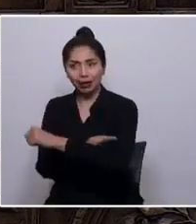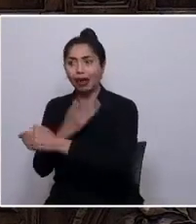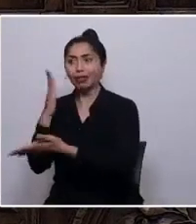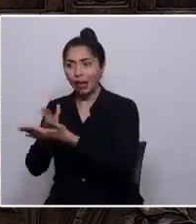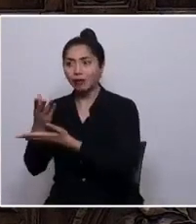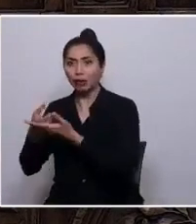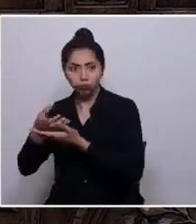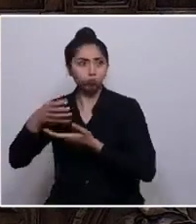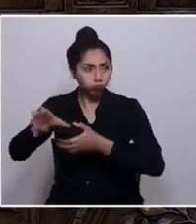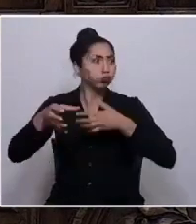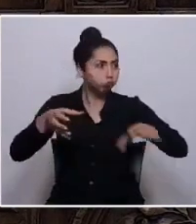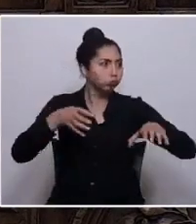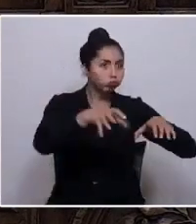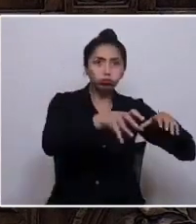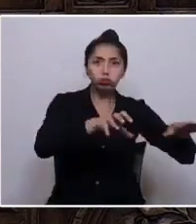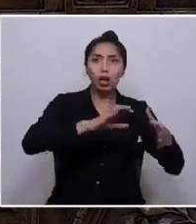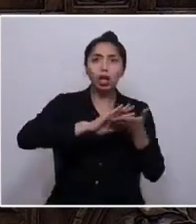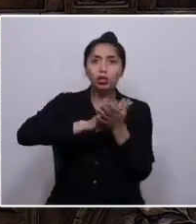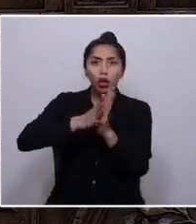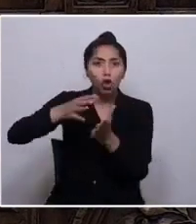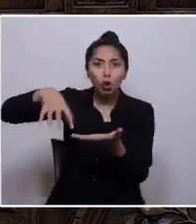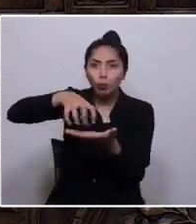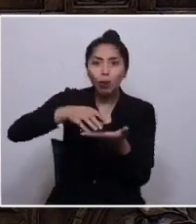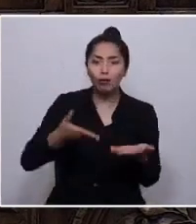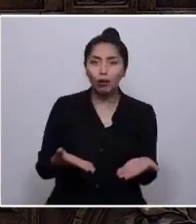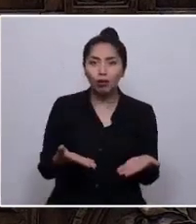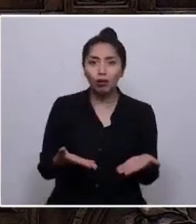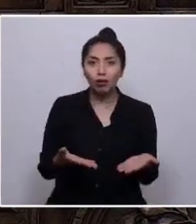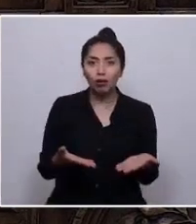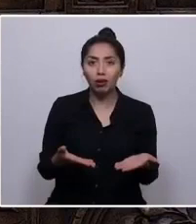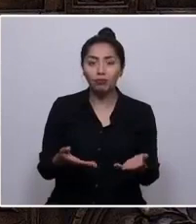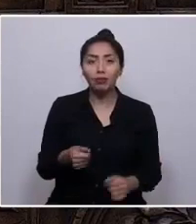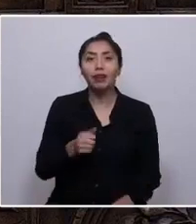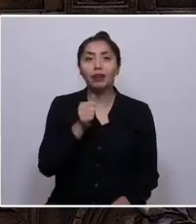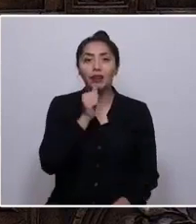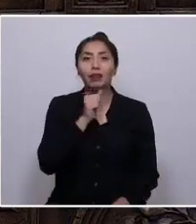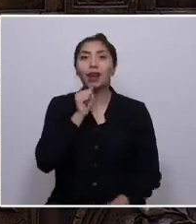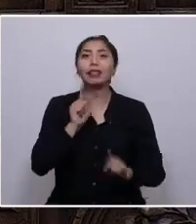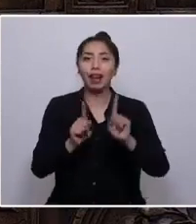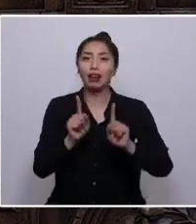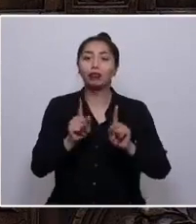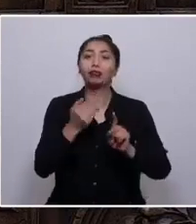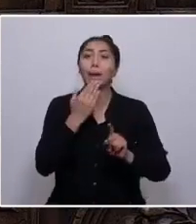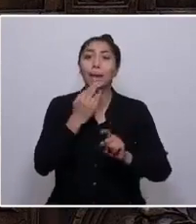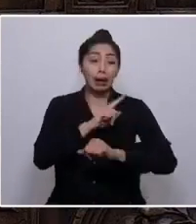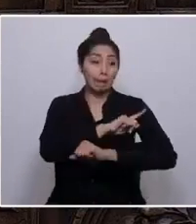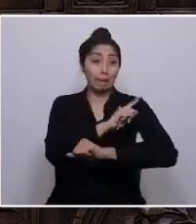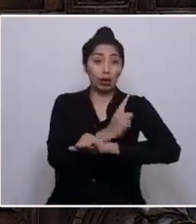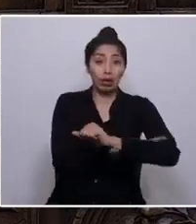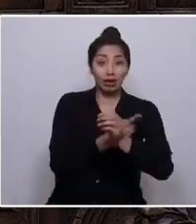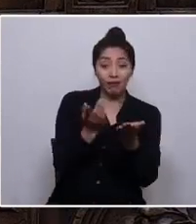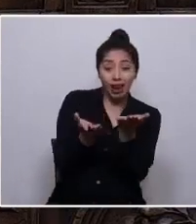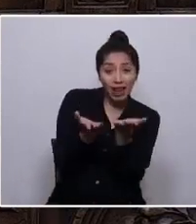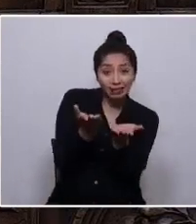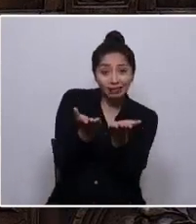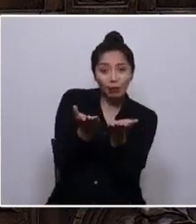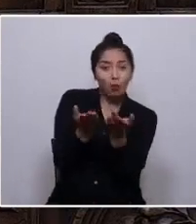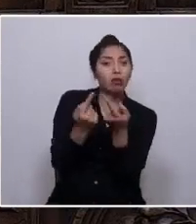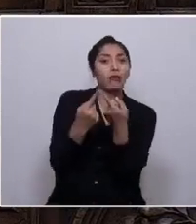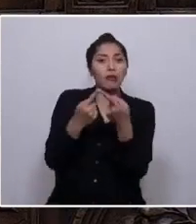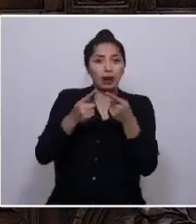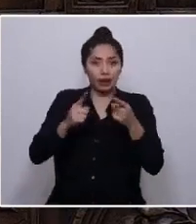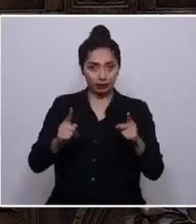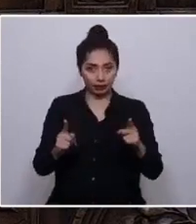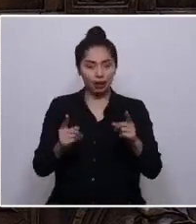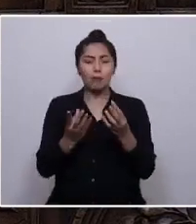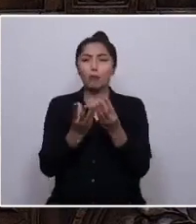los pueblos. Pero falta algo. Este nuevo balance de poder debe ser un equilibrio distinto, de muchas